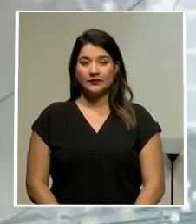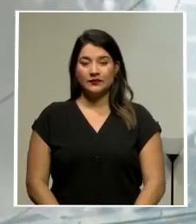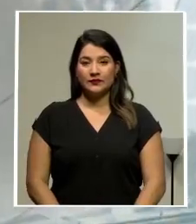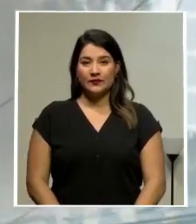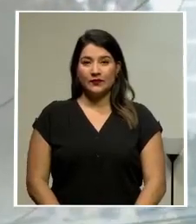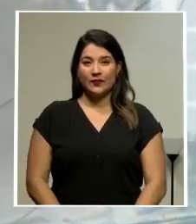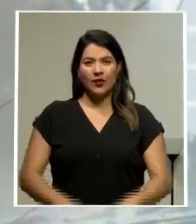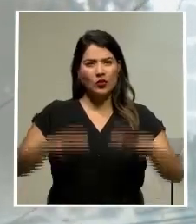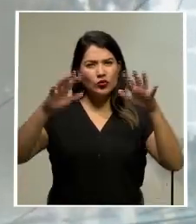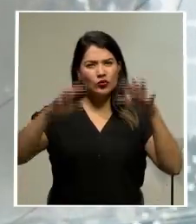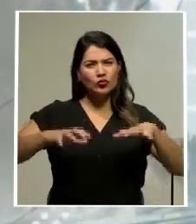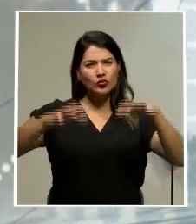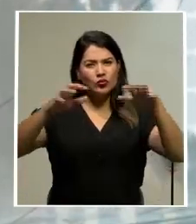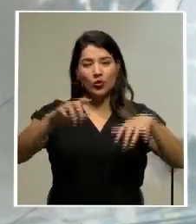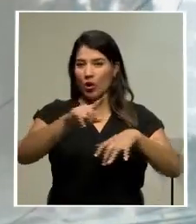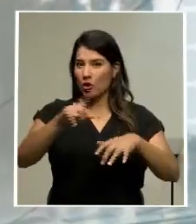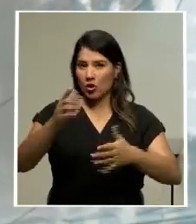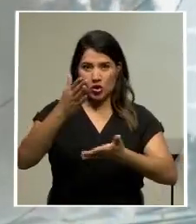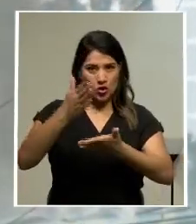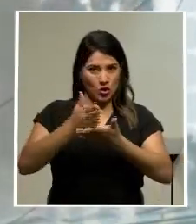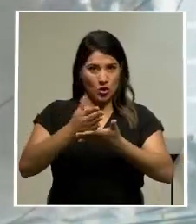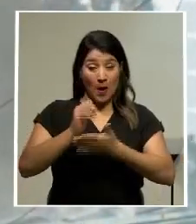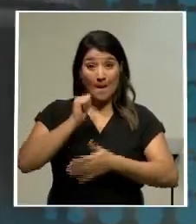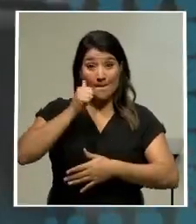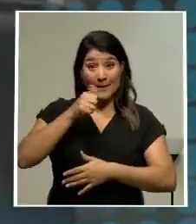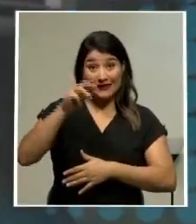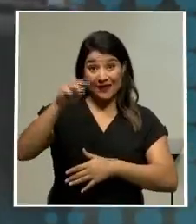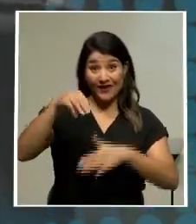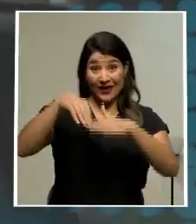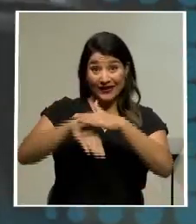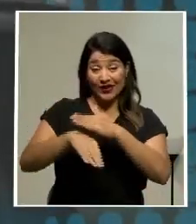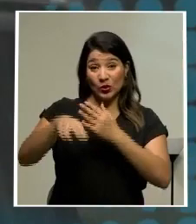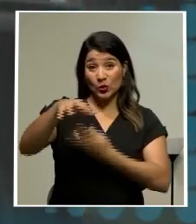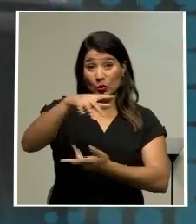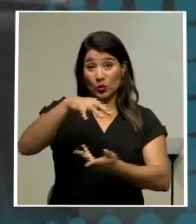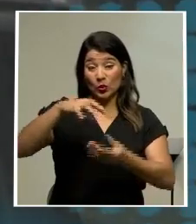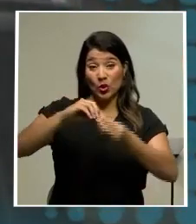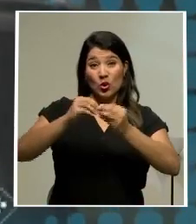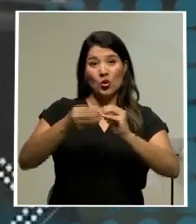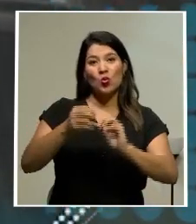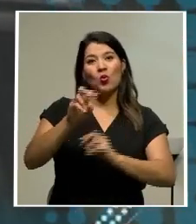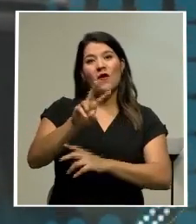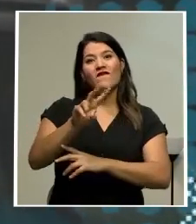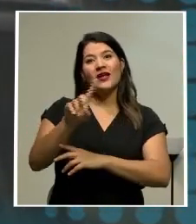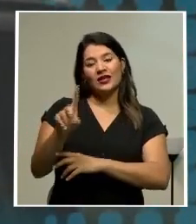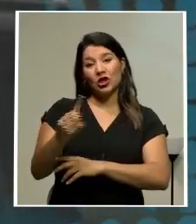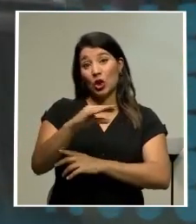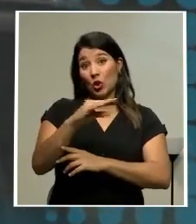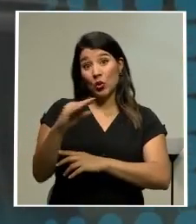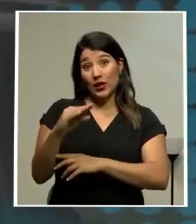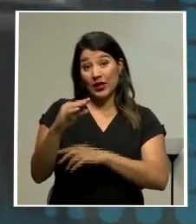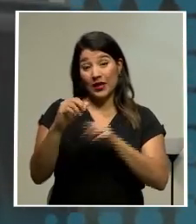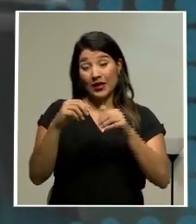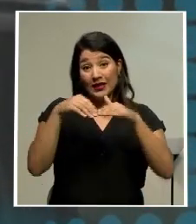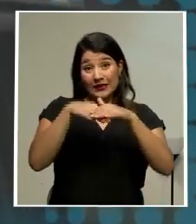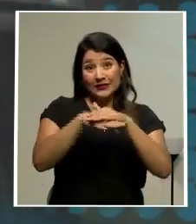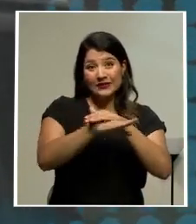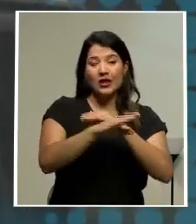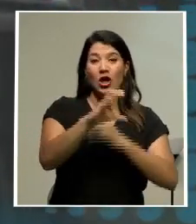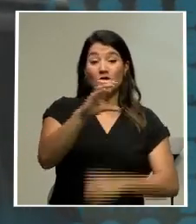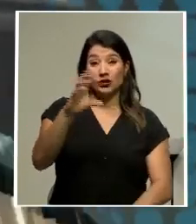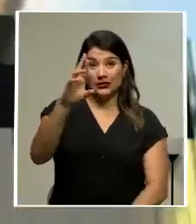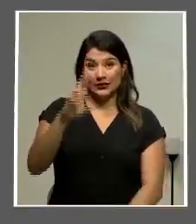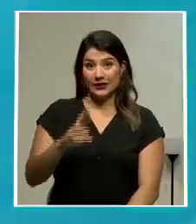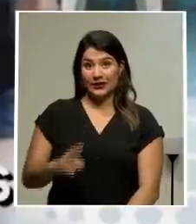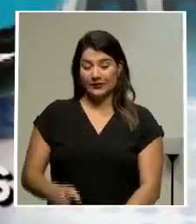Los aguaceros no darán tregua para este martes, ingresó la onda tropical número 21 y está transitando por territorio nacional.